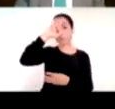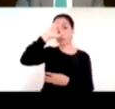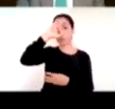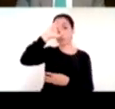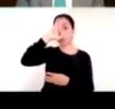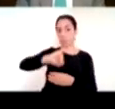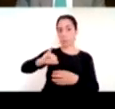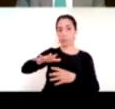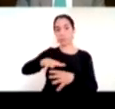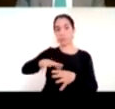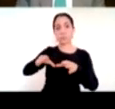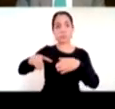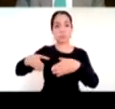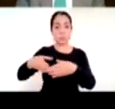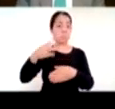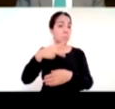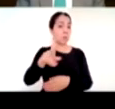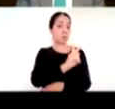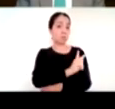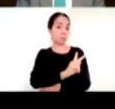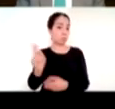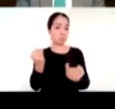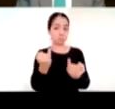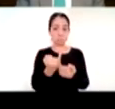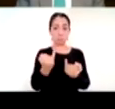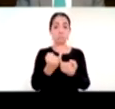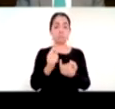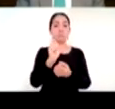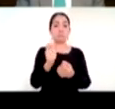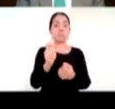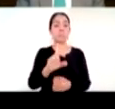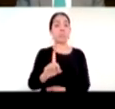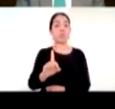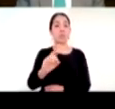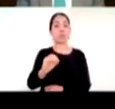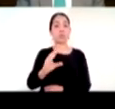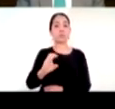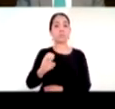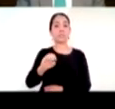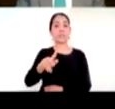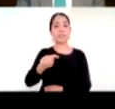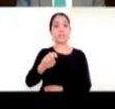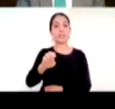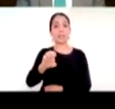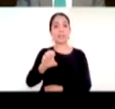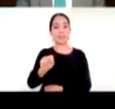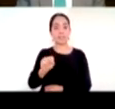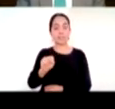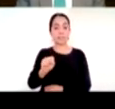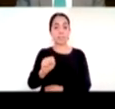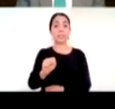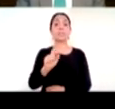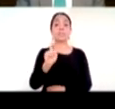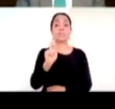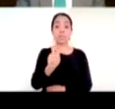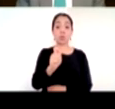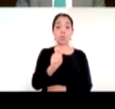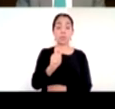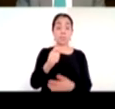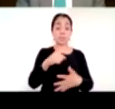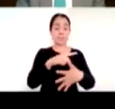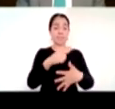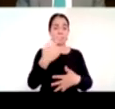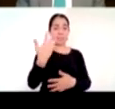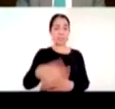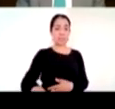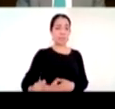de cuentas todos son docentes y familias y lo que nos encontramos es que 9 de cada 10 familias a